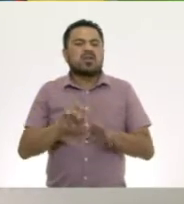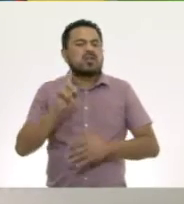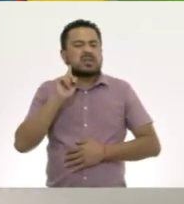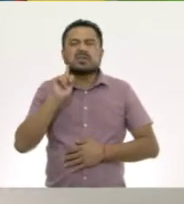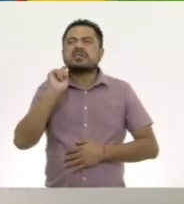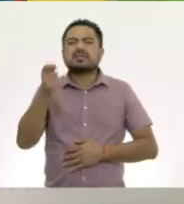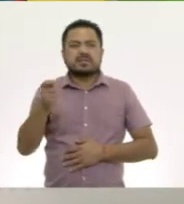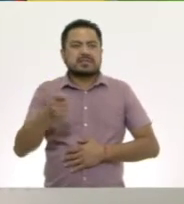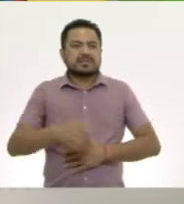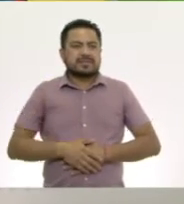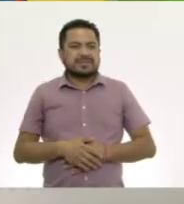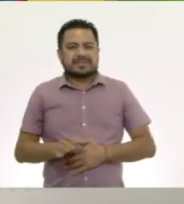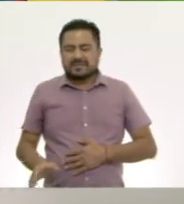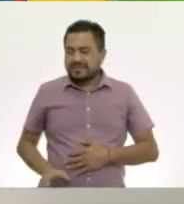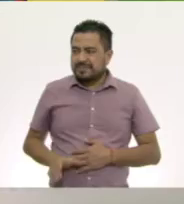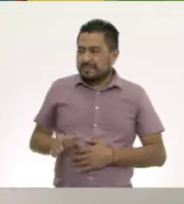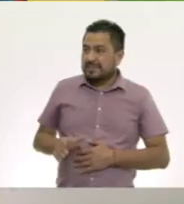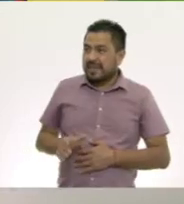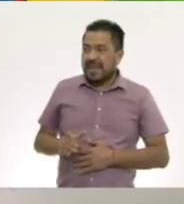¡Tarán!